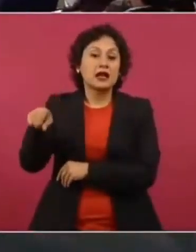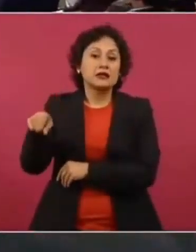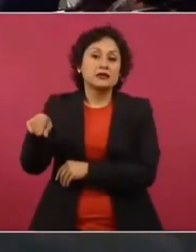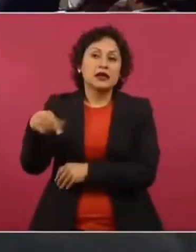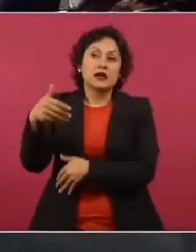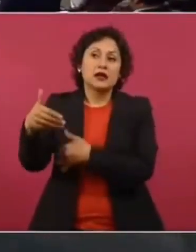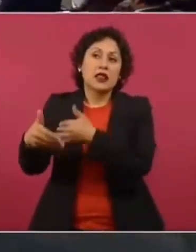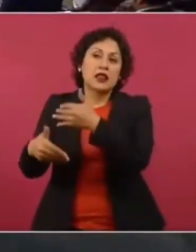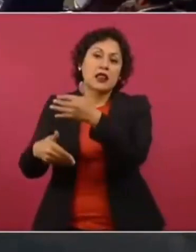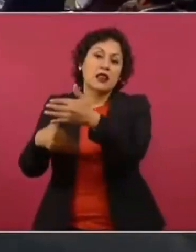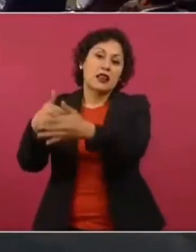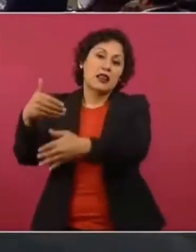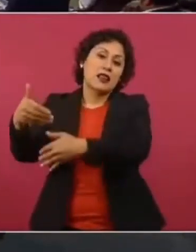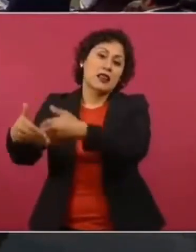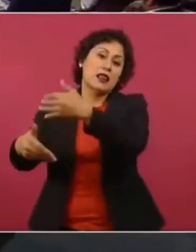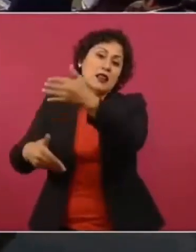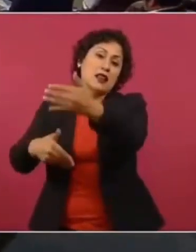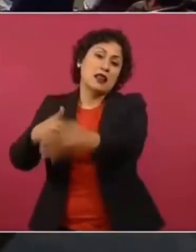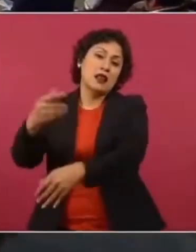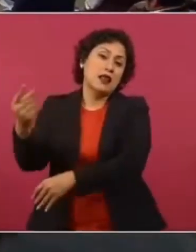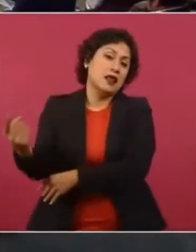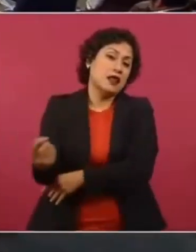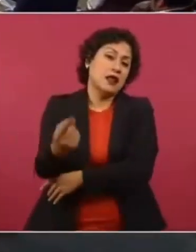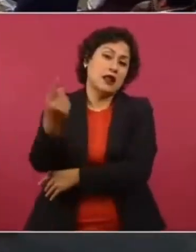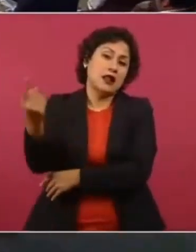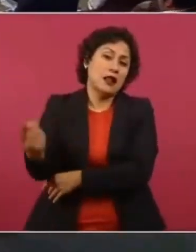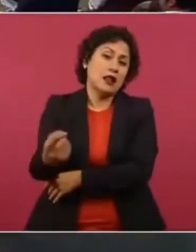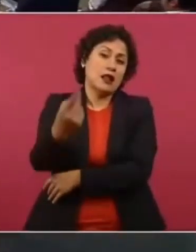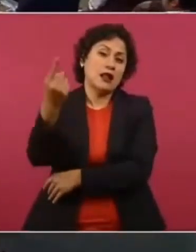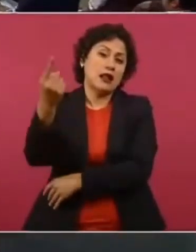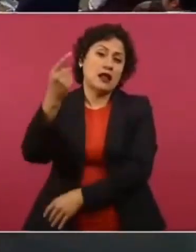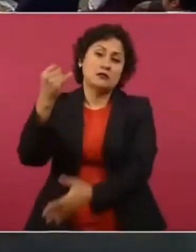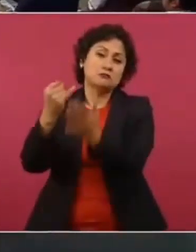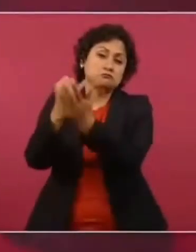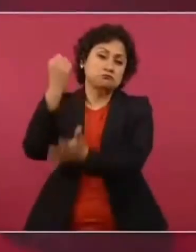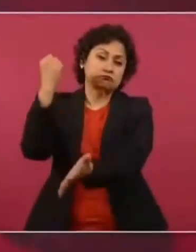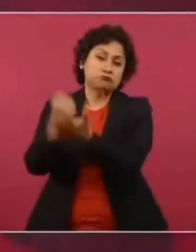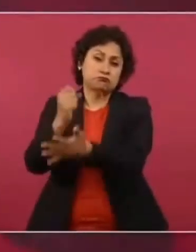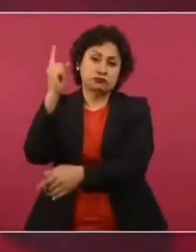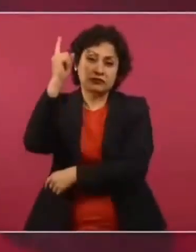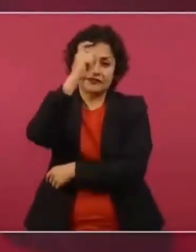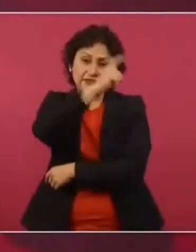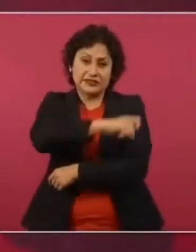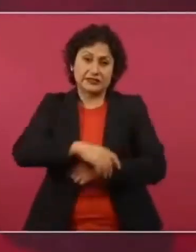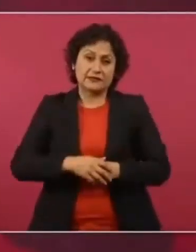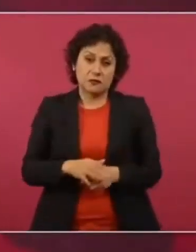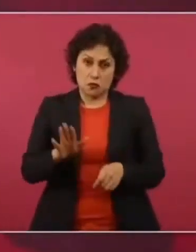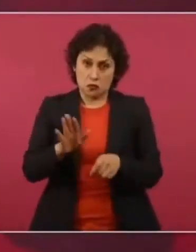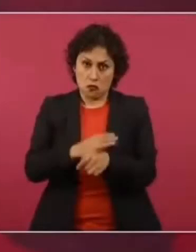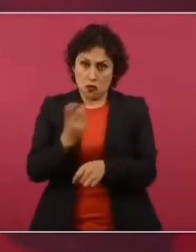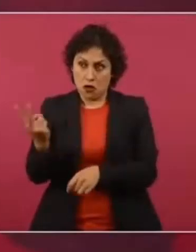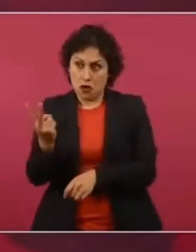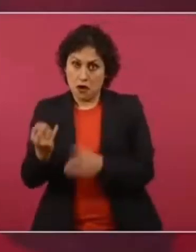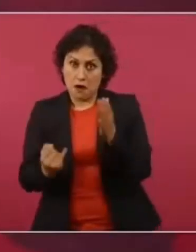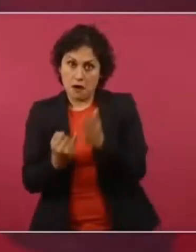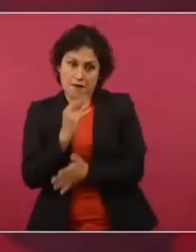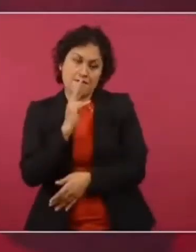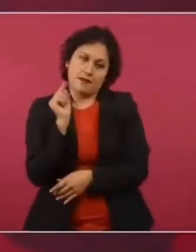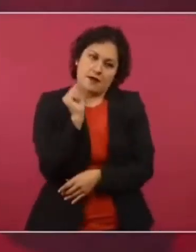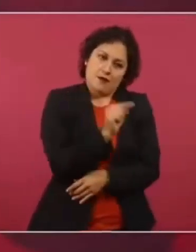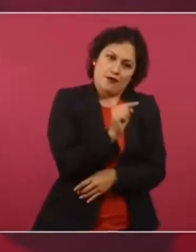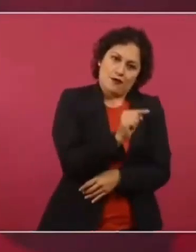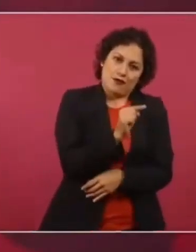tenía dicho al procurador, nada de eso, no nos metamos. Esta es Procuraduría de